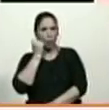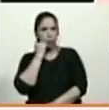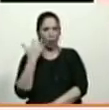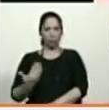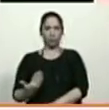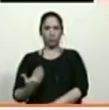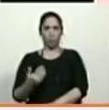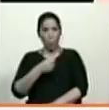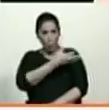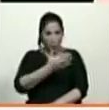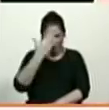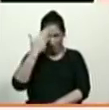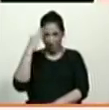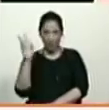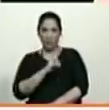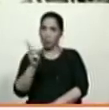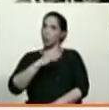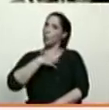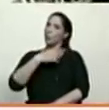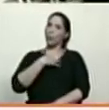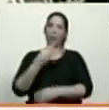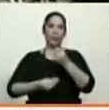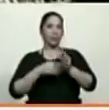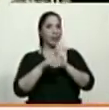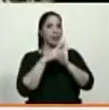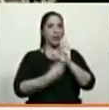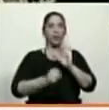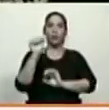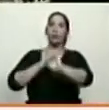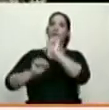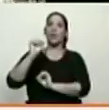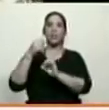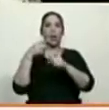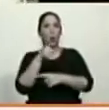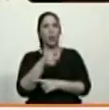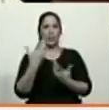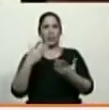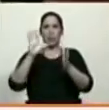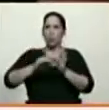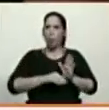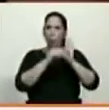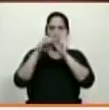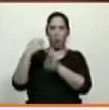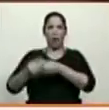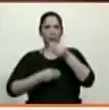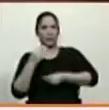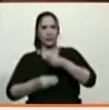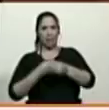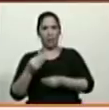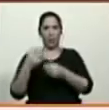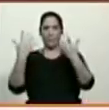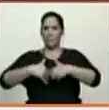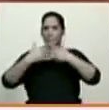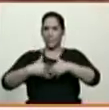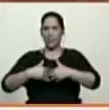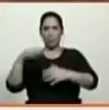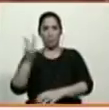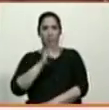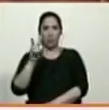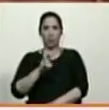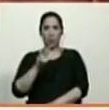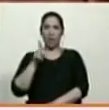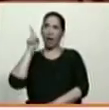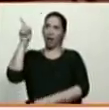que Venezuela ni siquiera puede ejercer su derecho a la defensa con este despojo que están haciendo de la empresa venezolana en los Estados